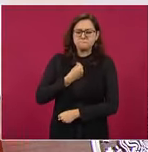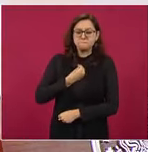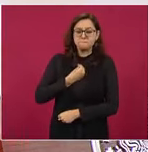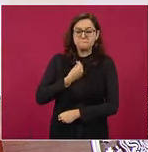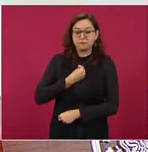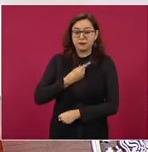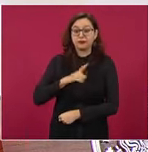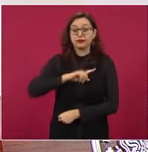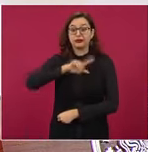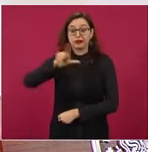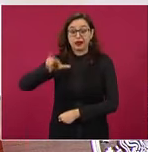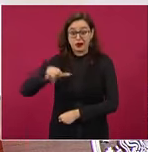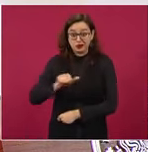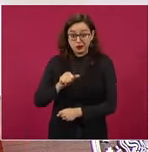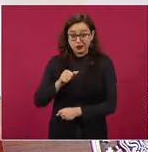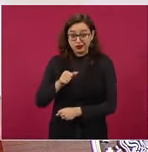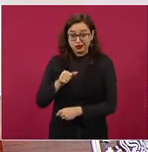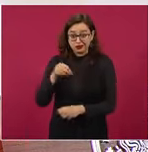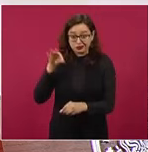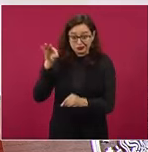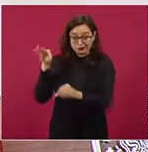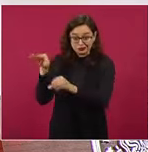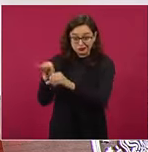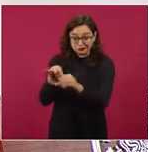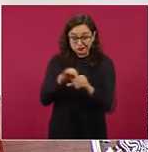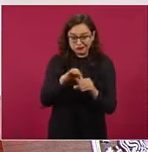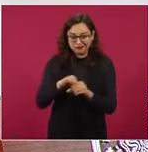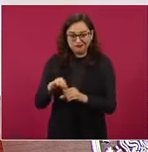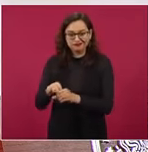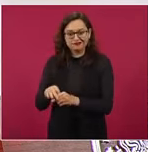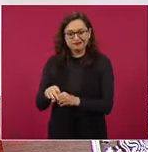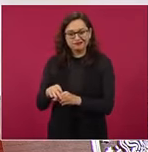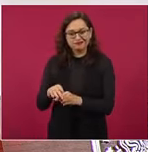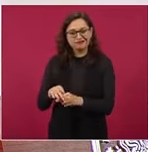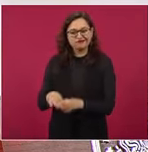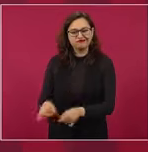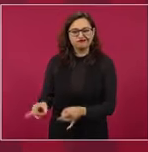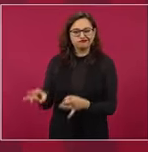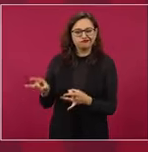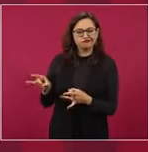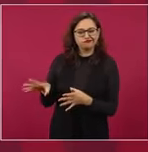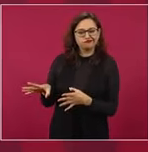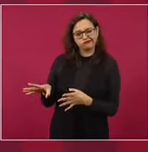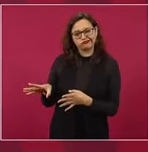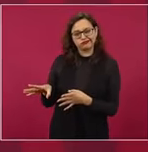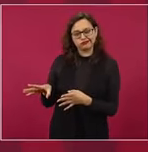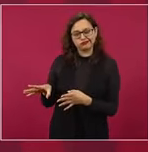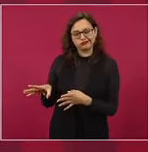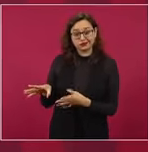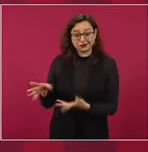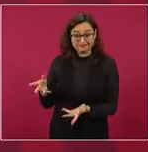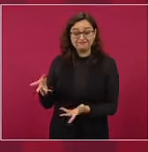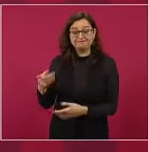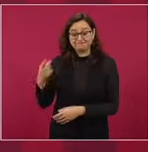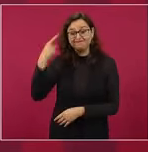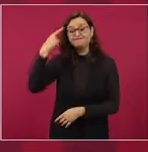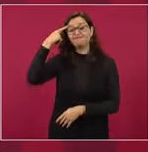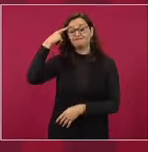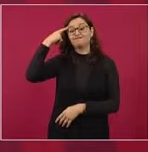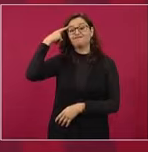pero muy conscientes que eso también se les olvida a los conservadores,